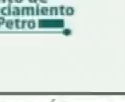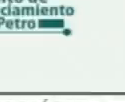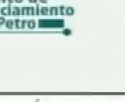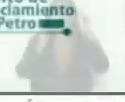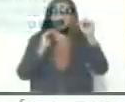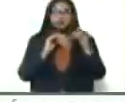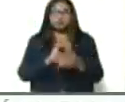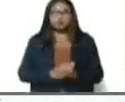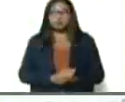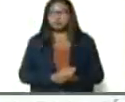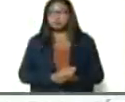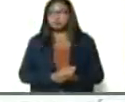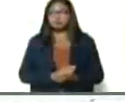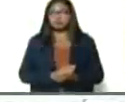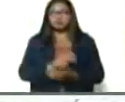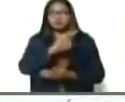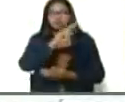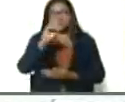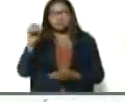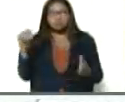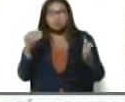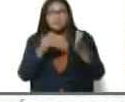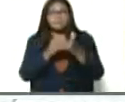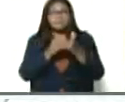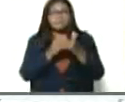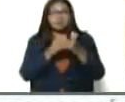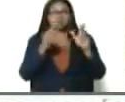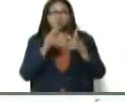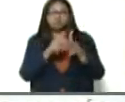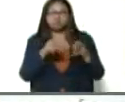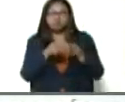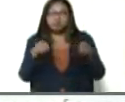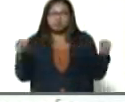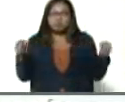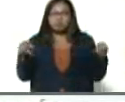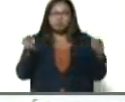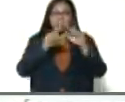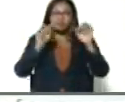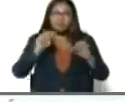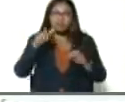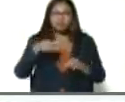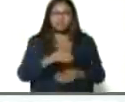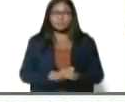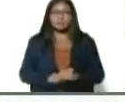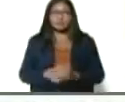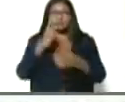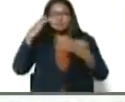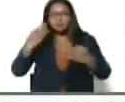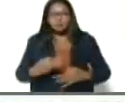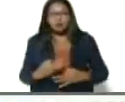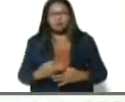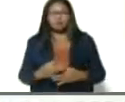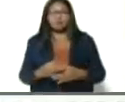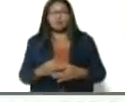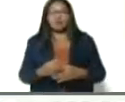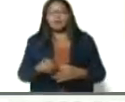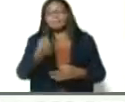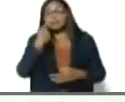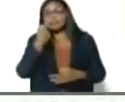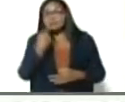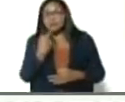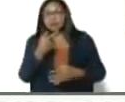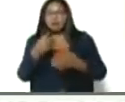.000 hectáreas de ciclo de siembra productivo. Asegurar la existencia de las medicinas y vacunas